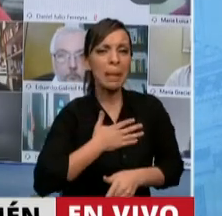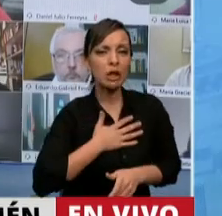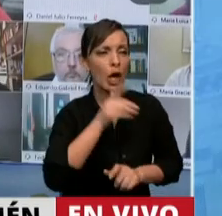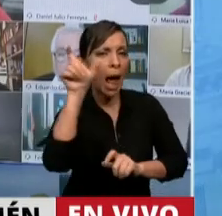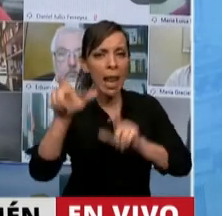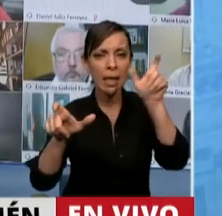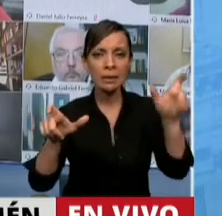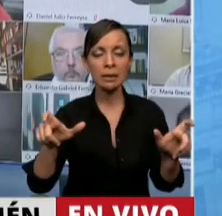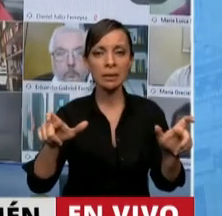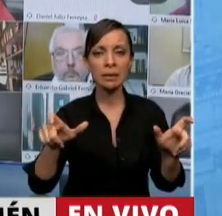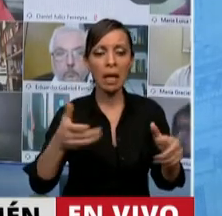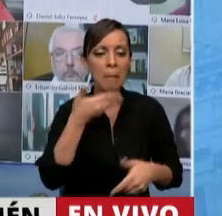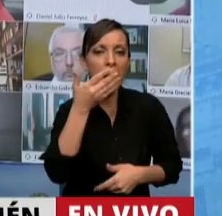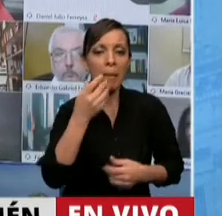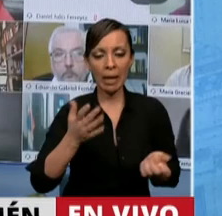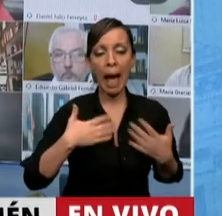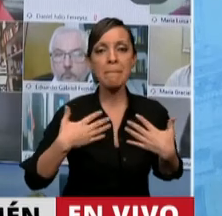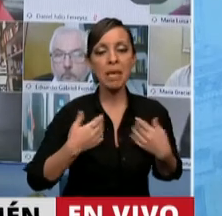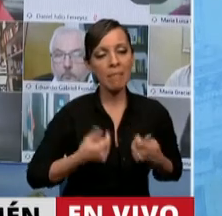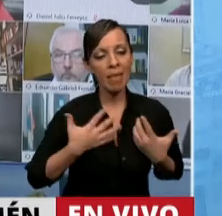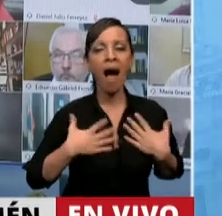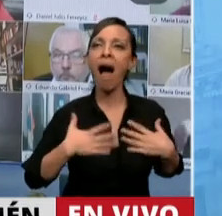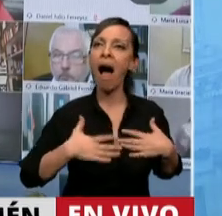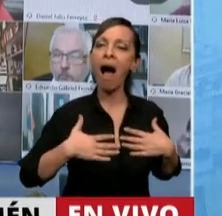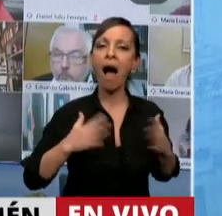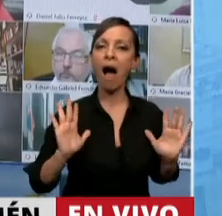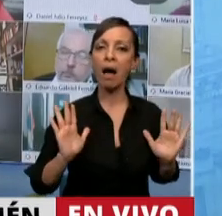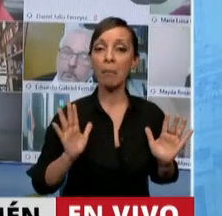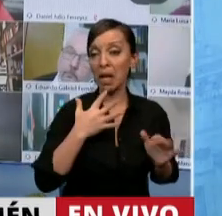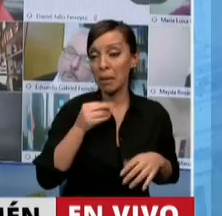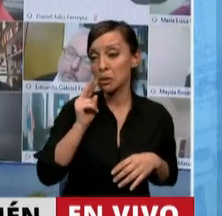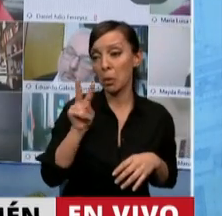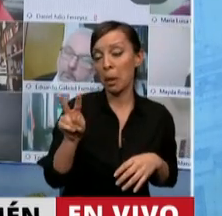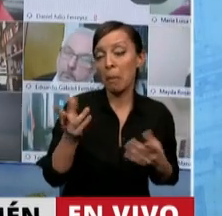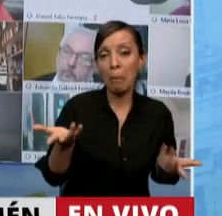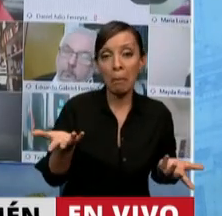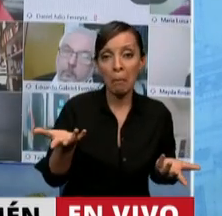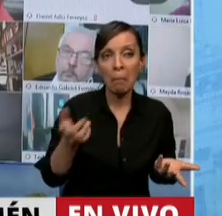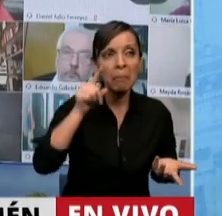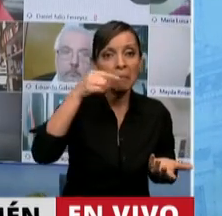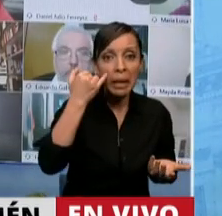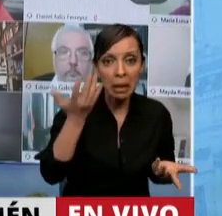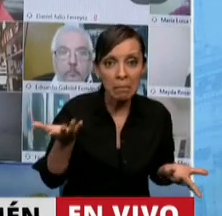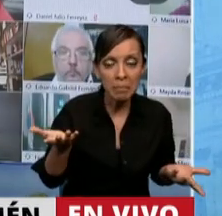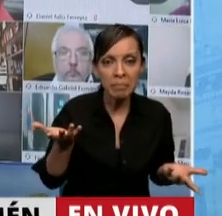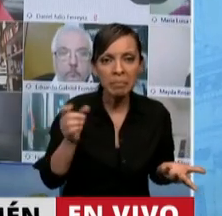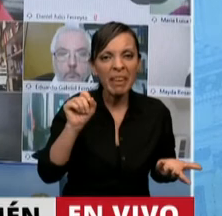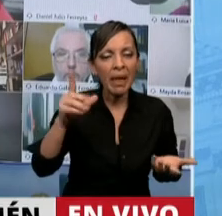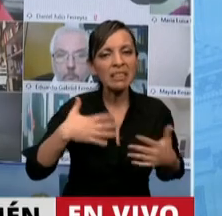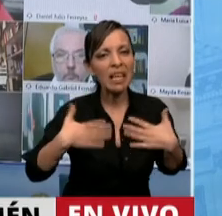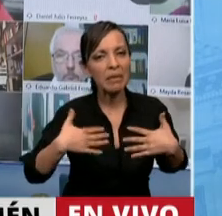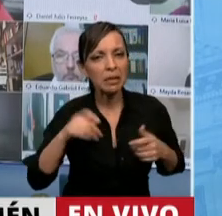palabras de autosatisfacción, porque es la autosatisfacción individual de cuestiones sectarias,